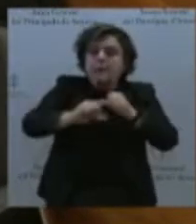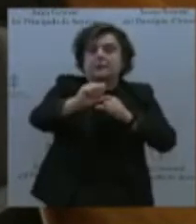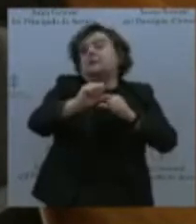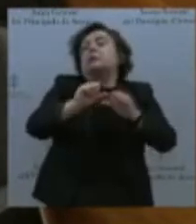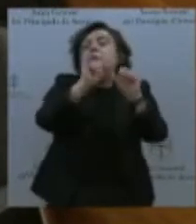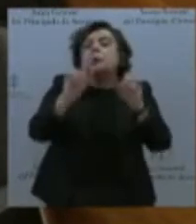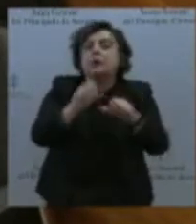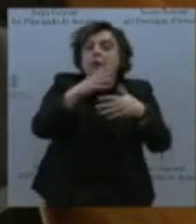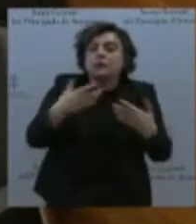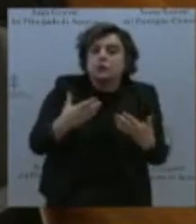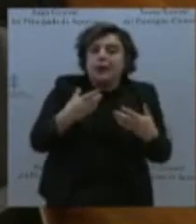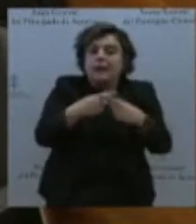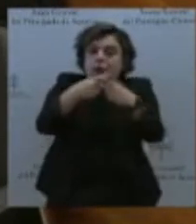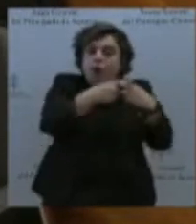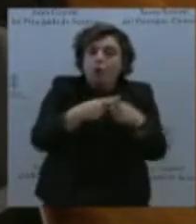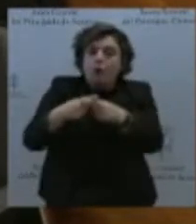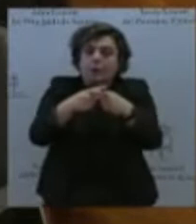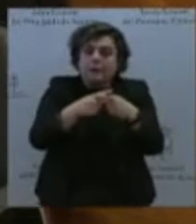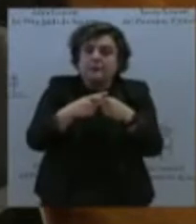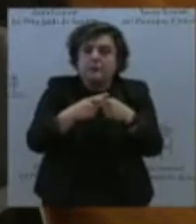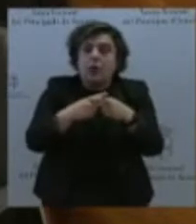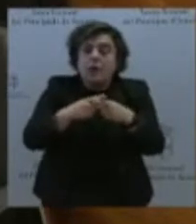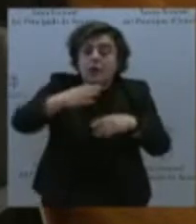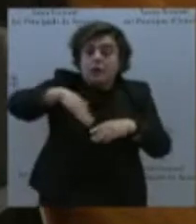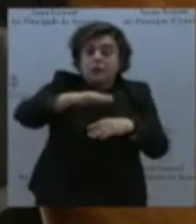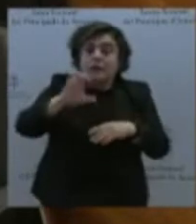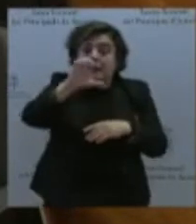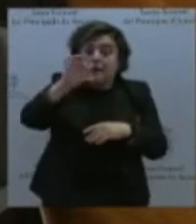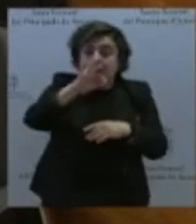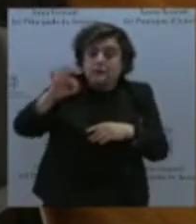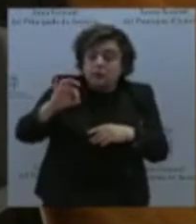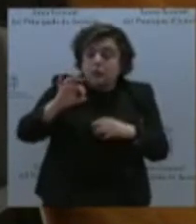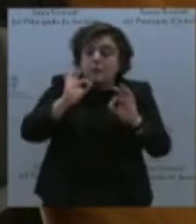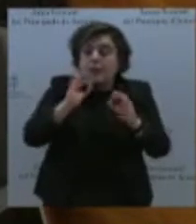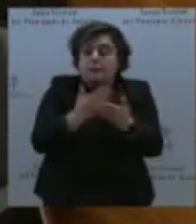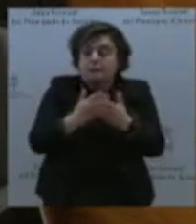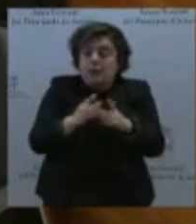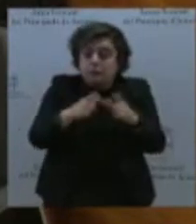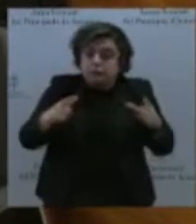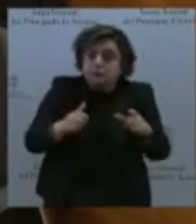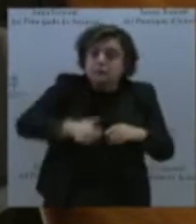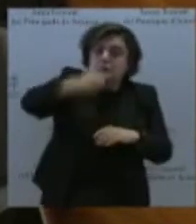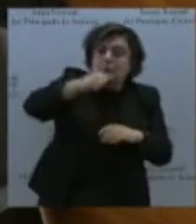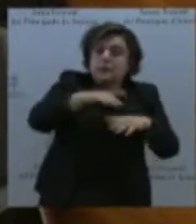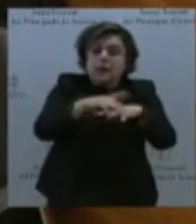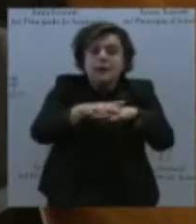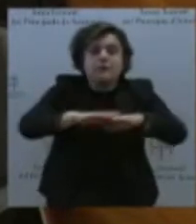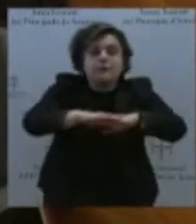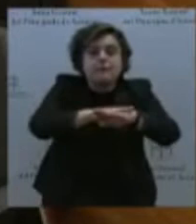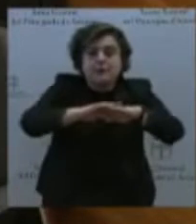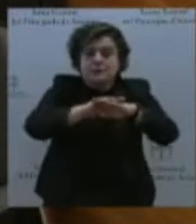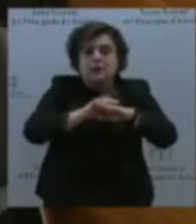obligatoria, para ampliar estas rutas y frecuencias. De tal manera que hay una red básica de transporte público en el medio rural. ¿Cuál es el objetivo?